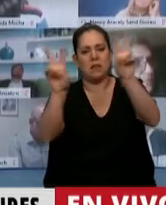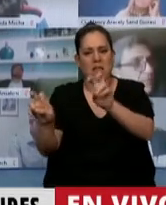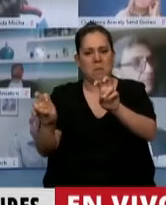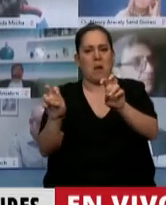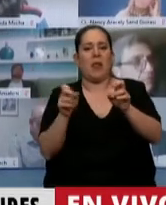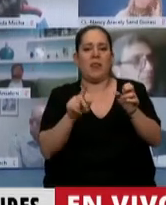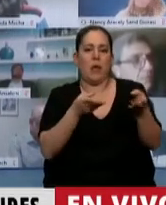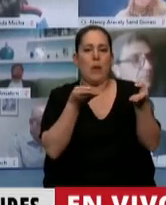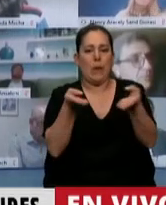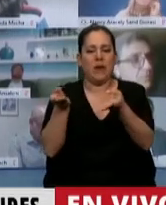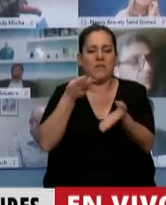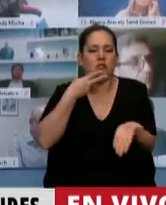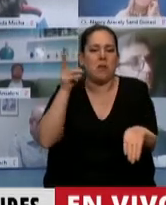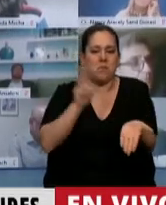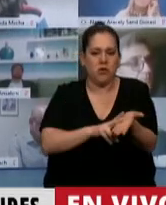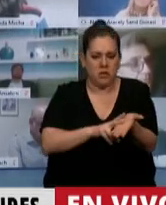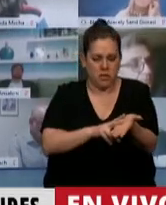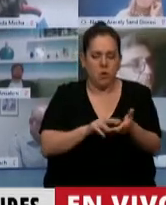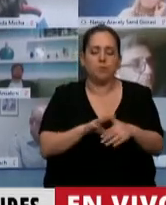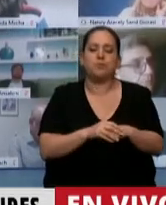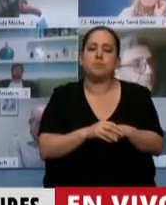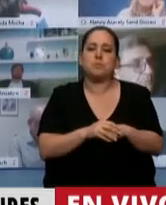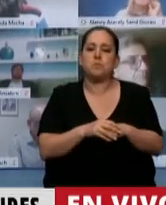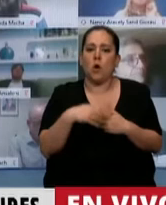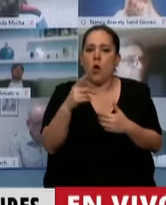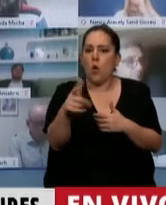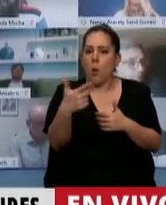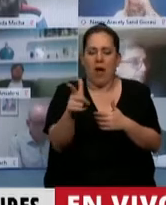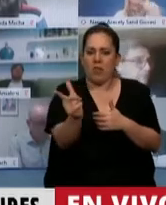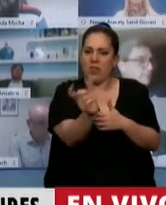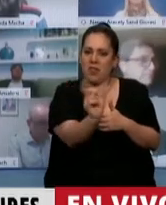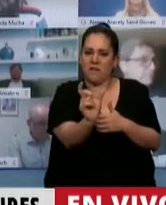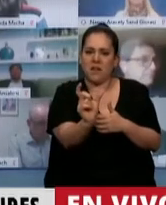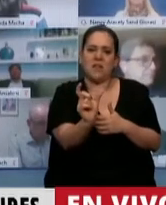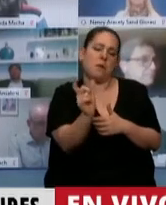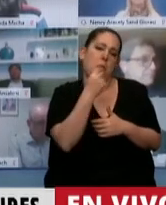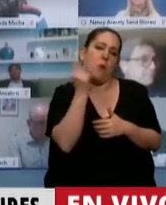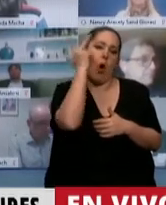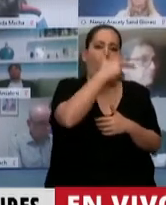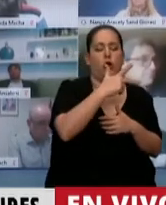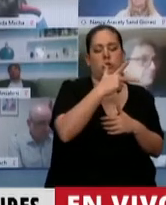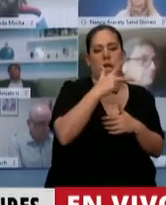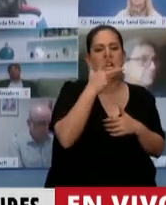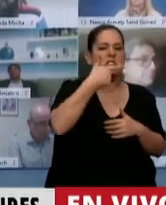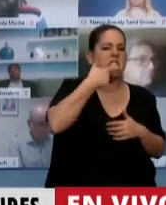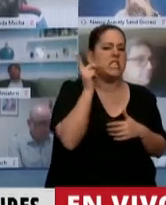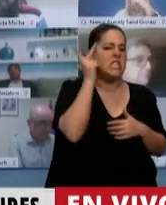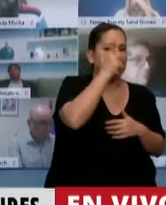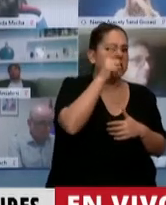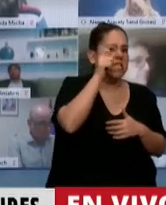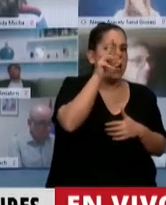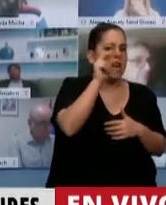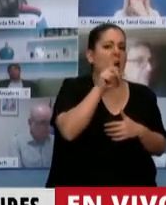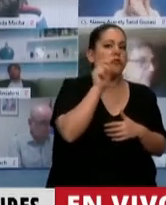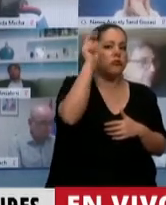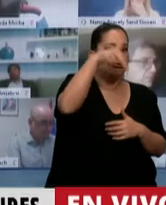beneficios impositivos de conjunto. Allí no hay una distinción entre el Yeraton o una cadena multinacional y una